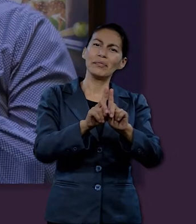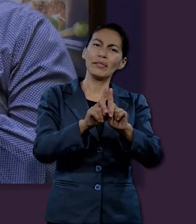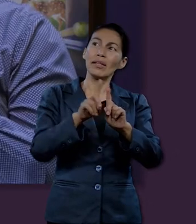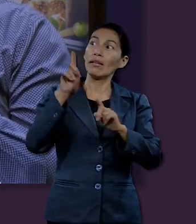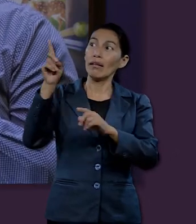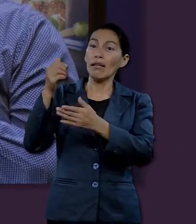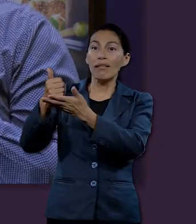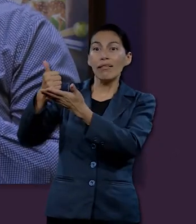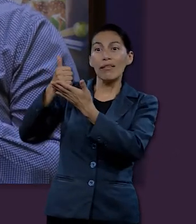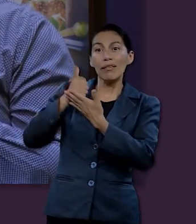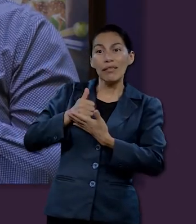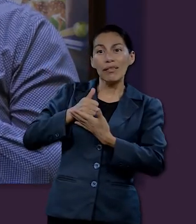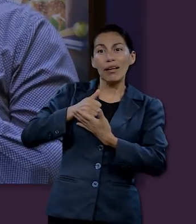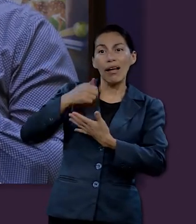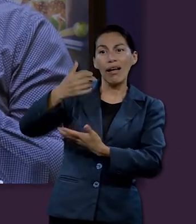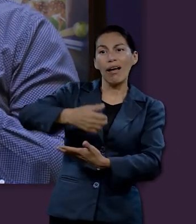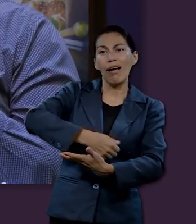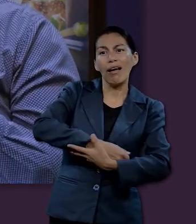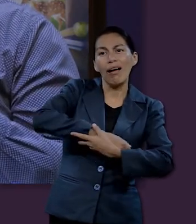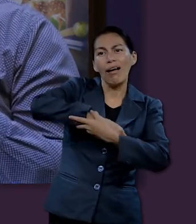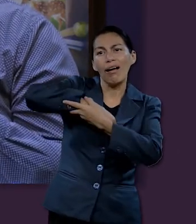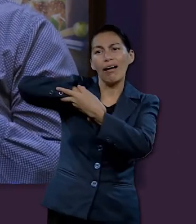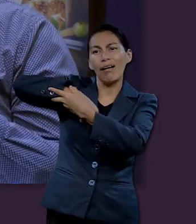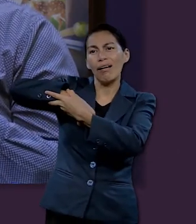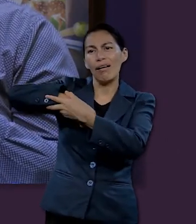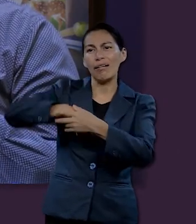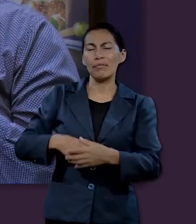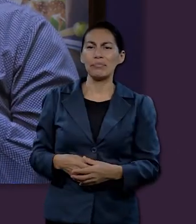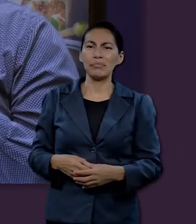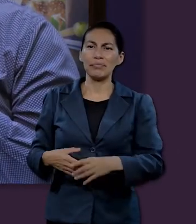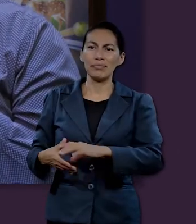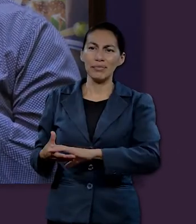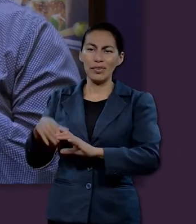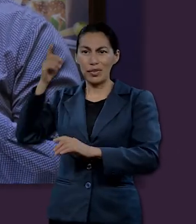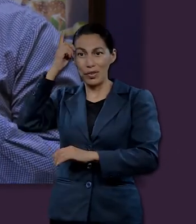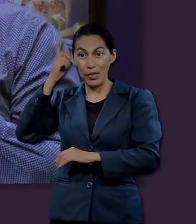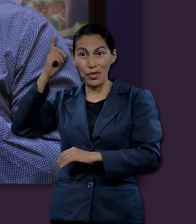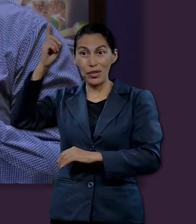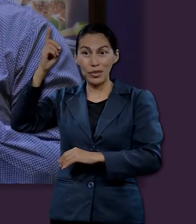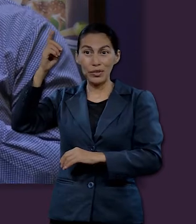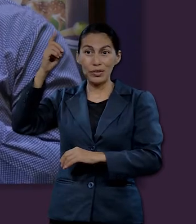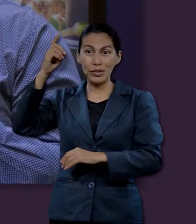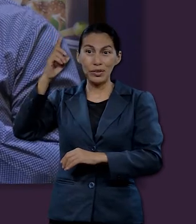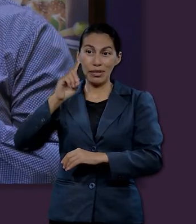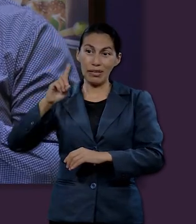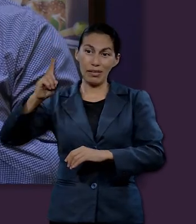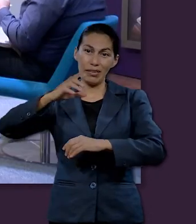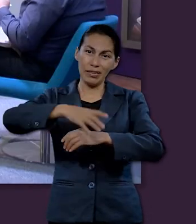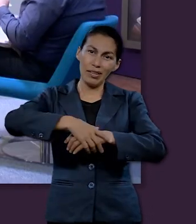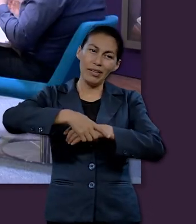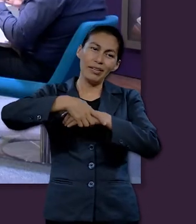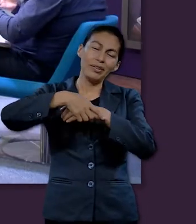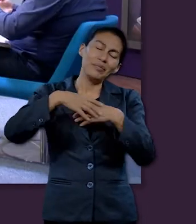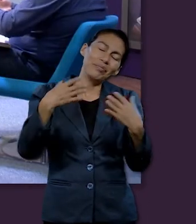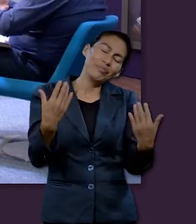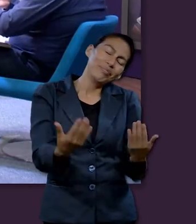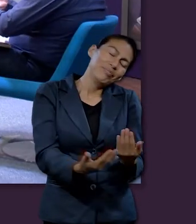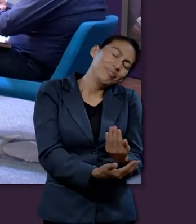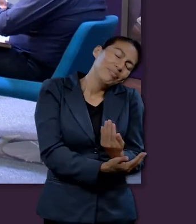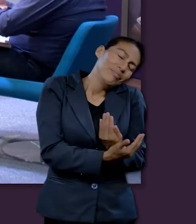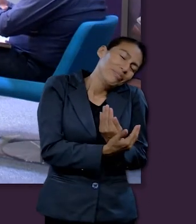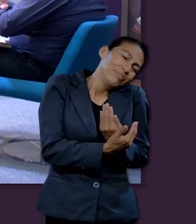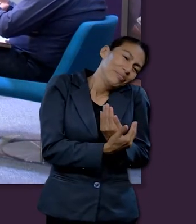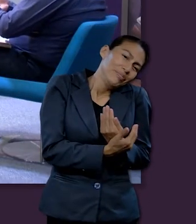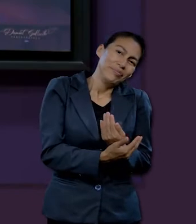descriptivo este texto y dice, te sostiene de la mano derecha. A lo mejor nos podemos imaginar a Dios sosteniéndonos,